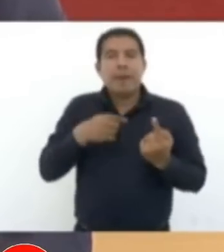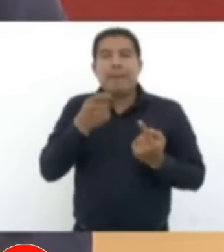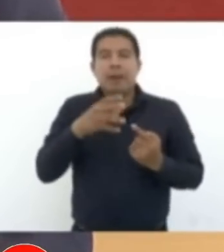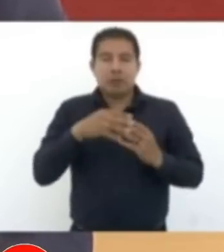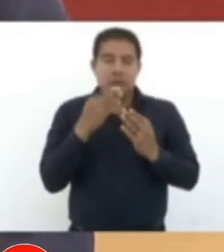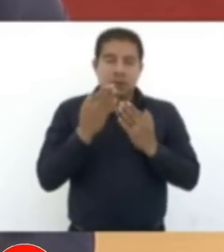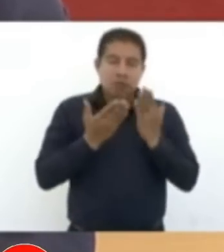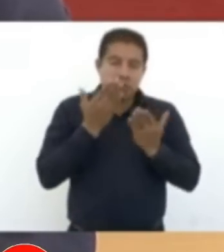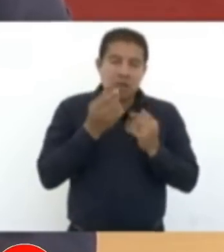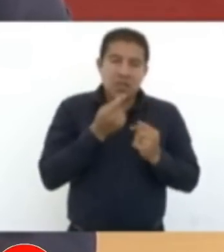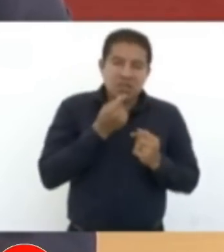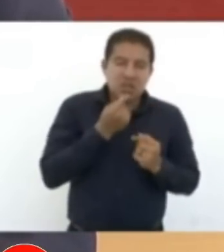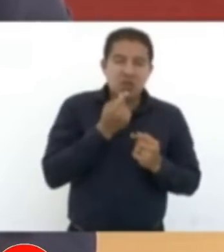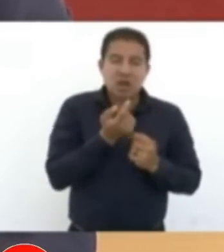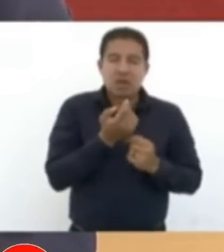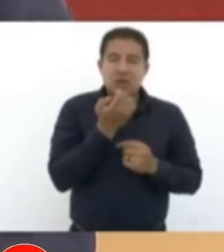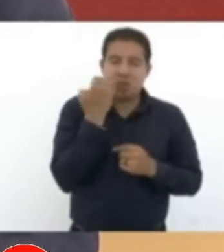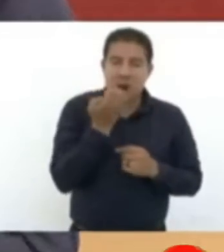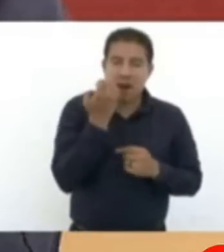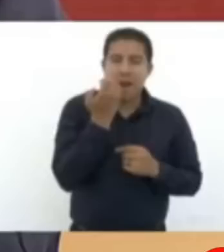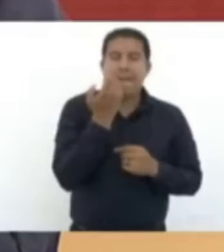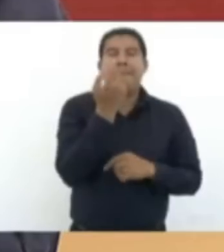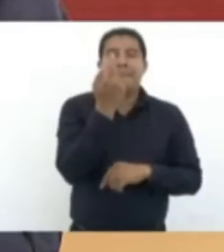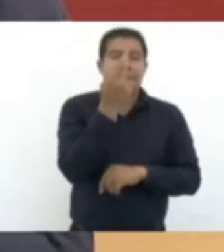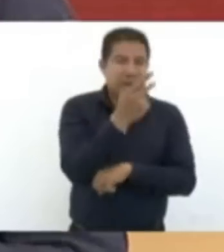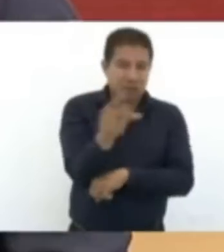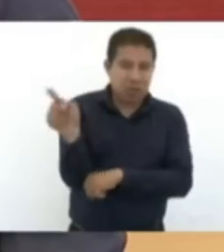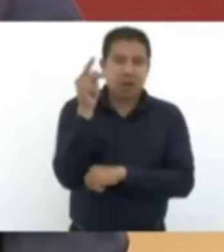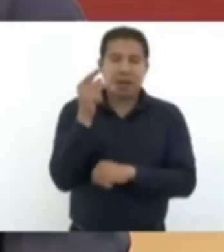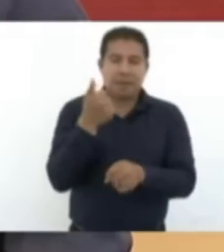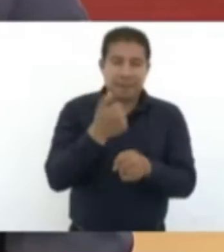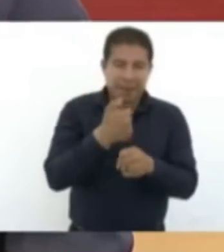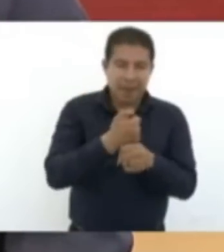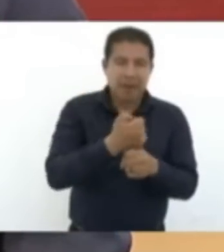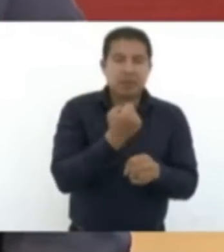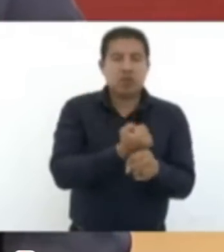en primaria y en secundaria. 34.501.